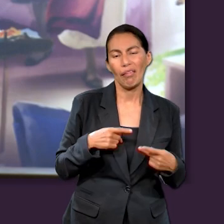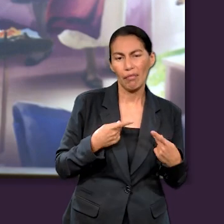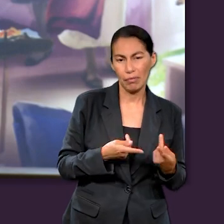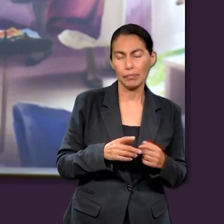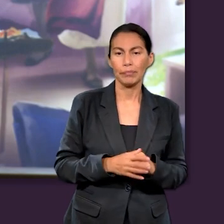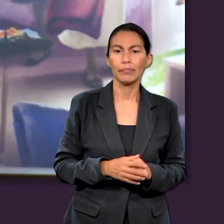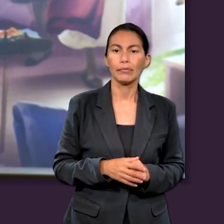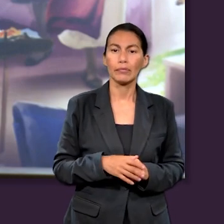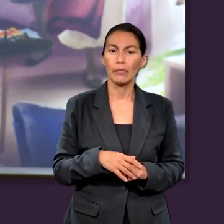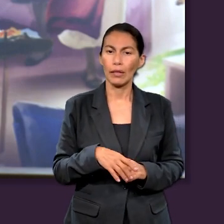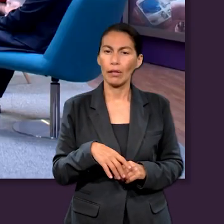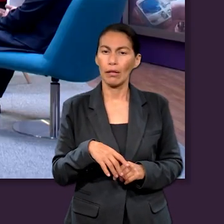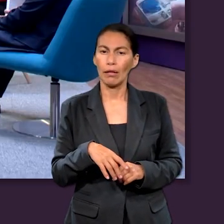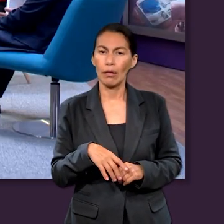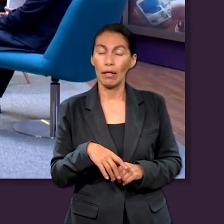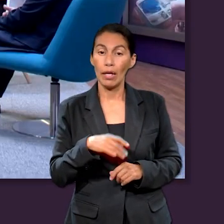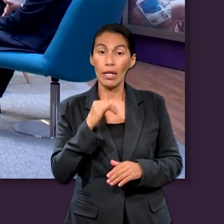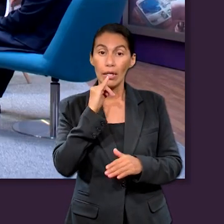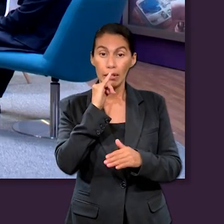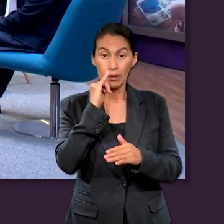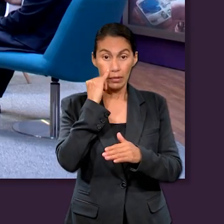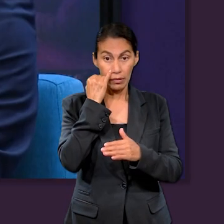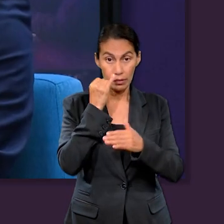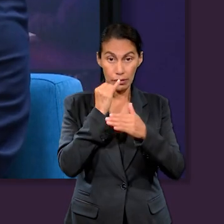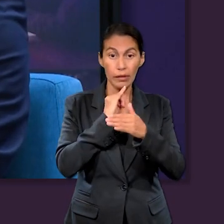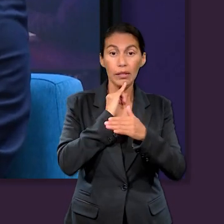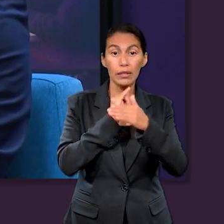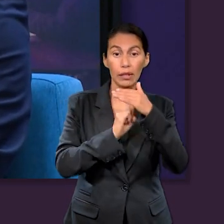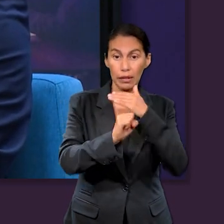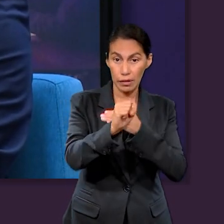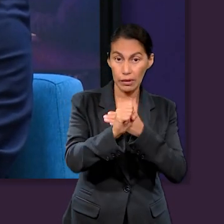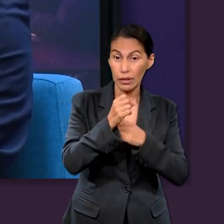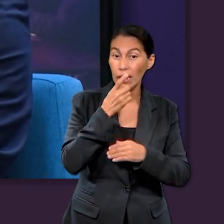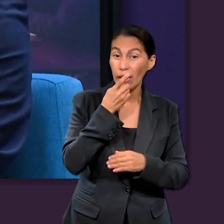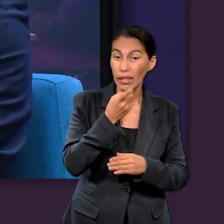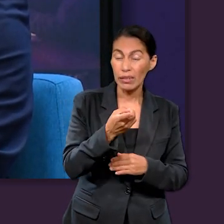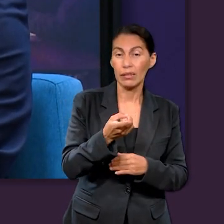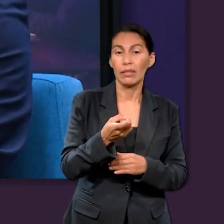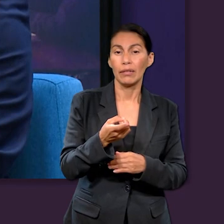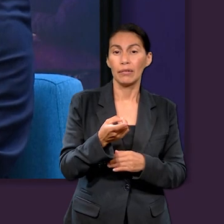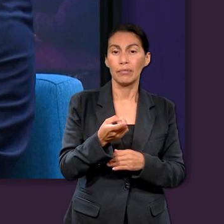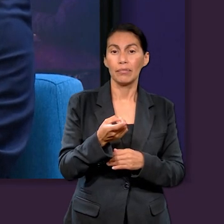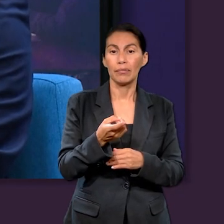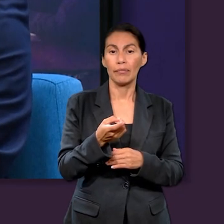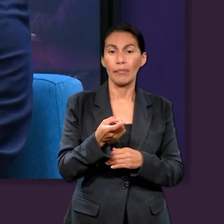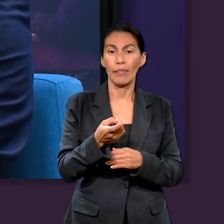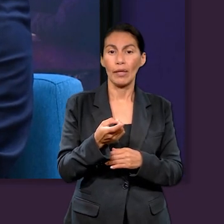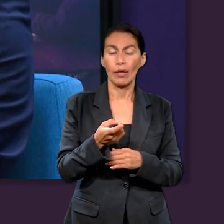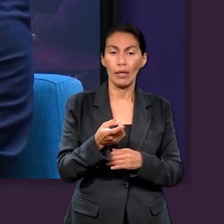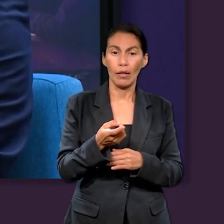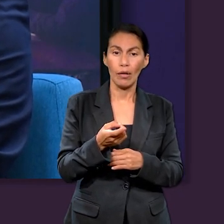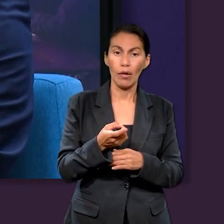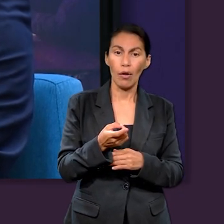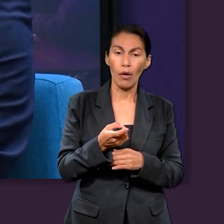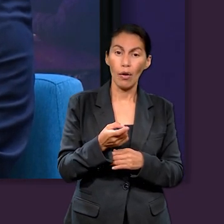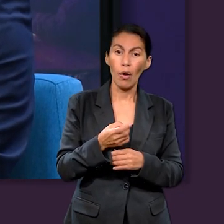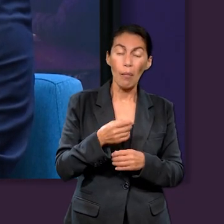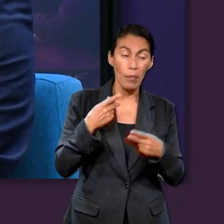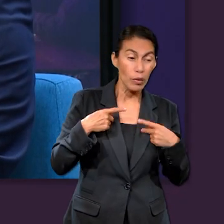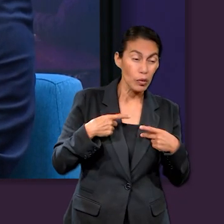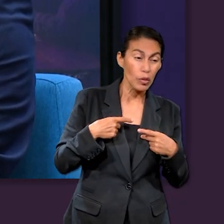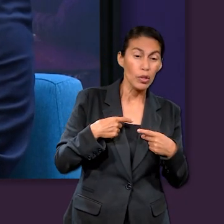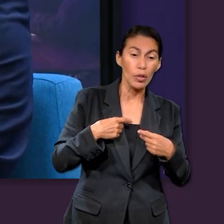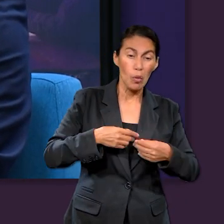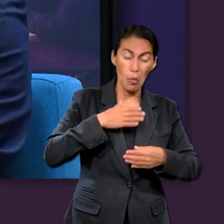Y además, Isaías, si leemos todo el libro, él hace también un contraste entre los justos y